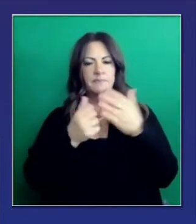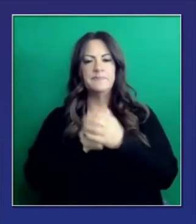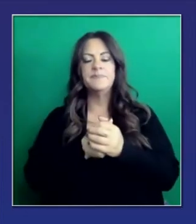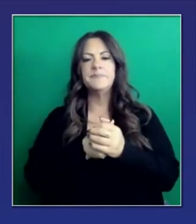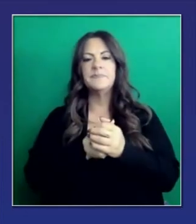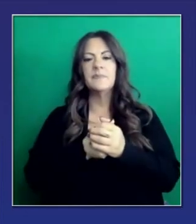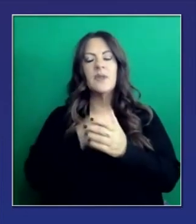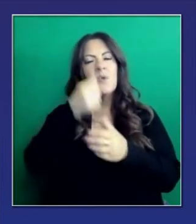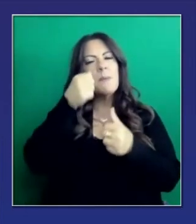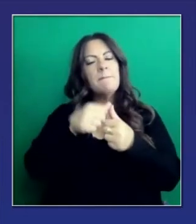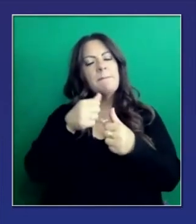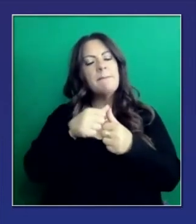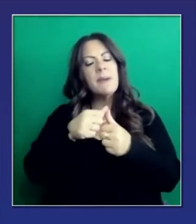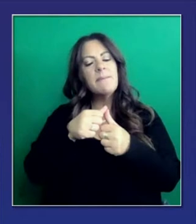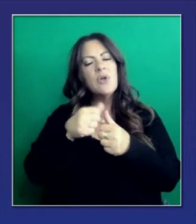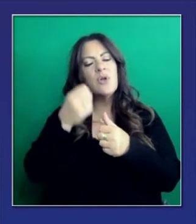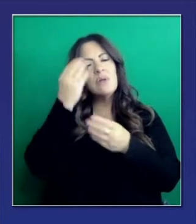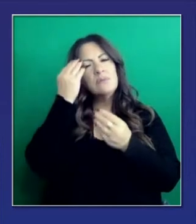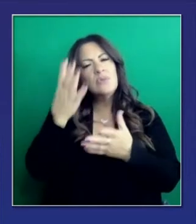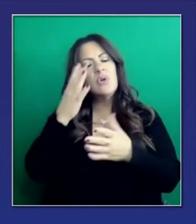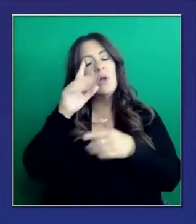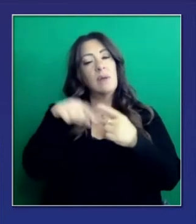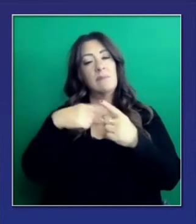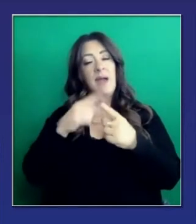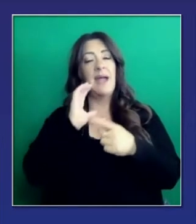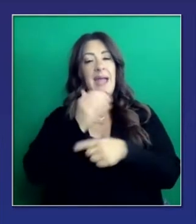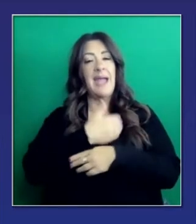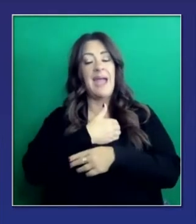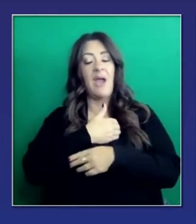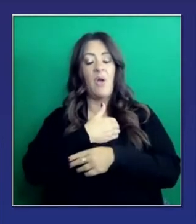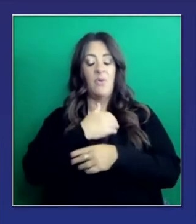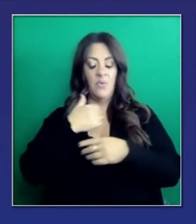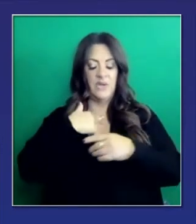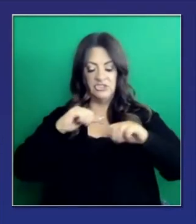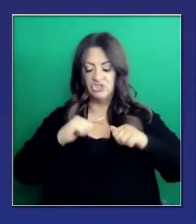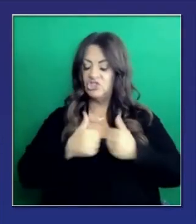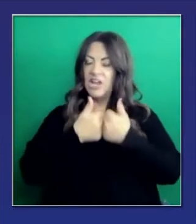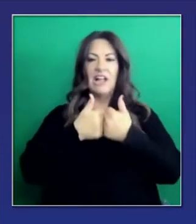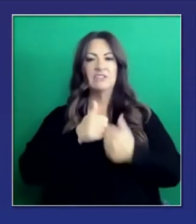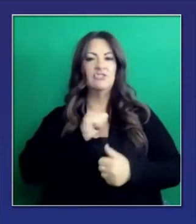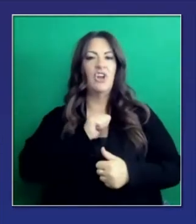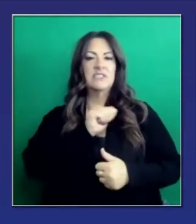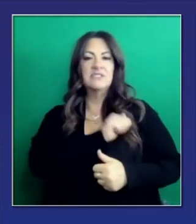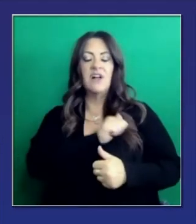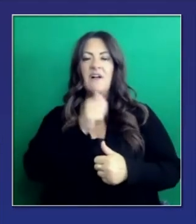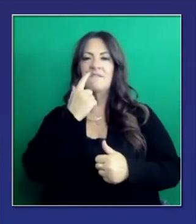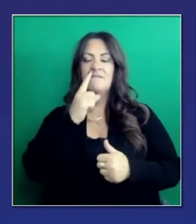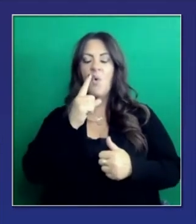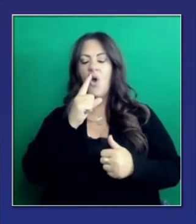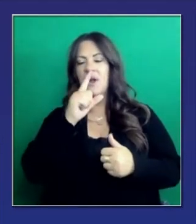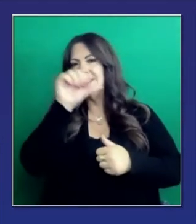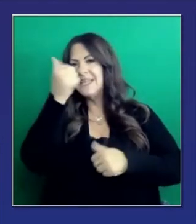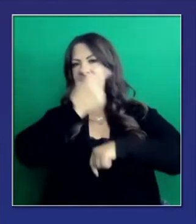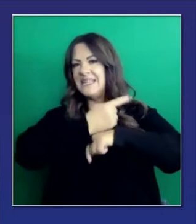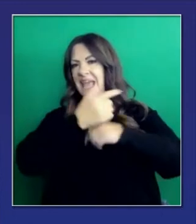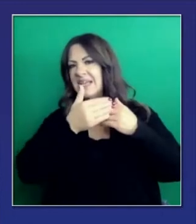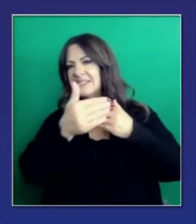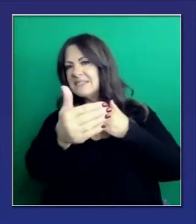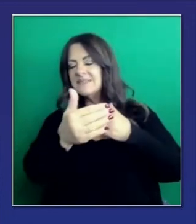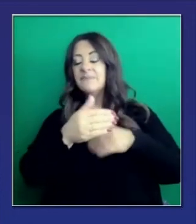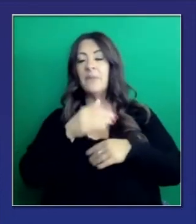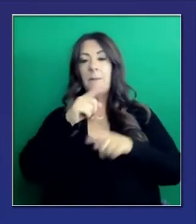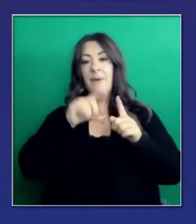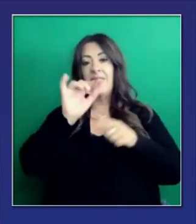Recordarás, hace unas semanas que hablamos de este reto de 10 días. El reto de 10 días es una oportunidad de fijarnos una meta que en aquel